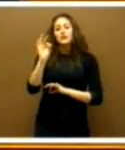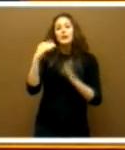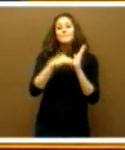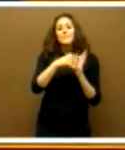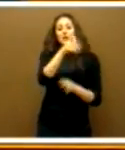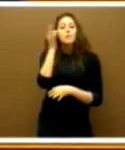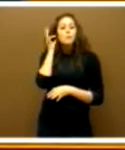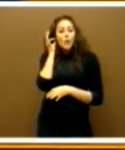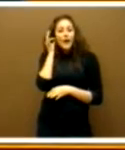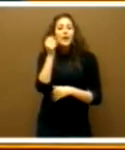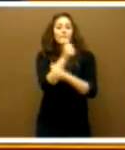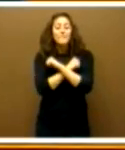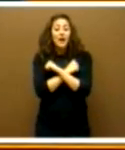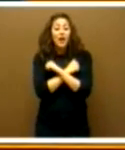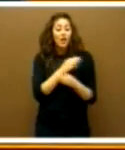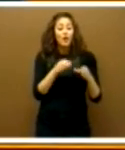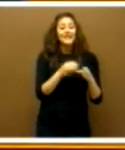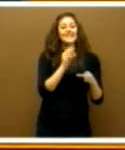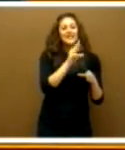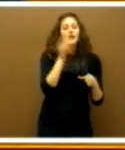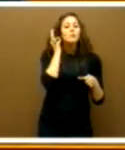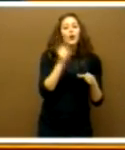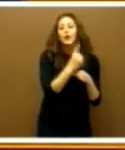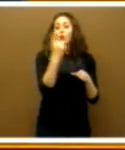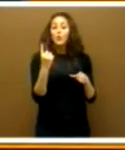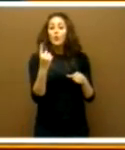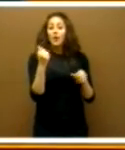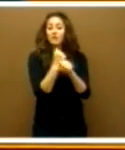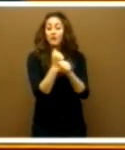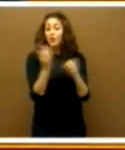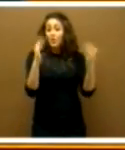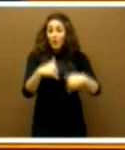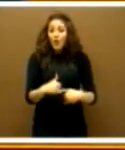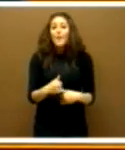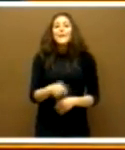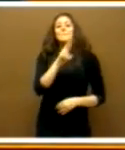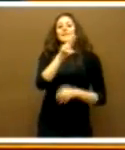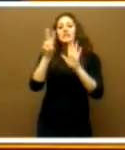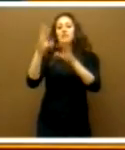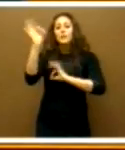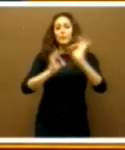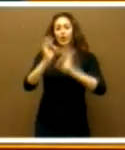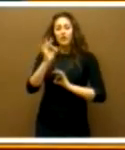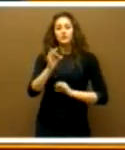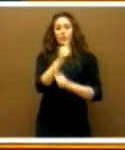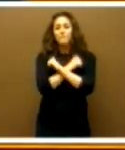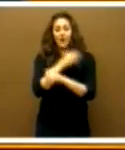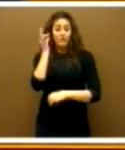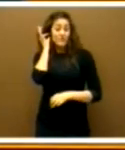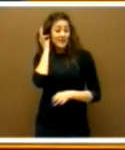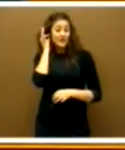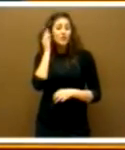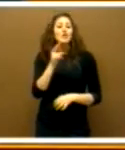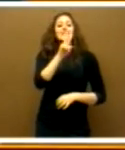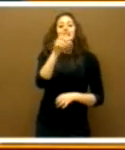paradas, una de cada tres mujeres extremeñas no tienen empleo, un 27% de paro femenino, siete